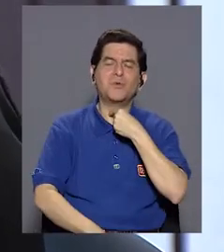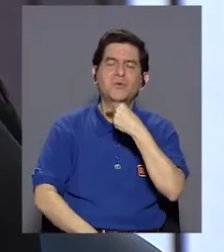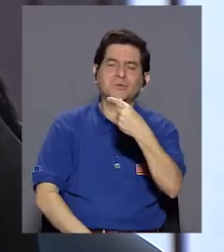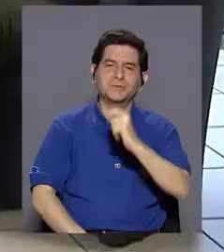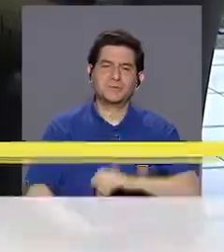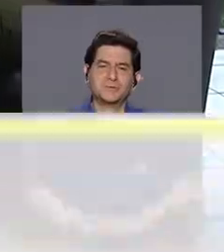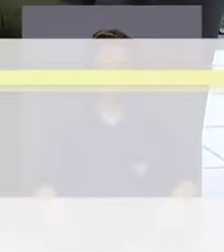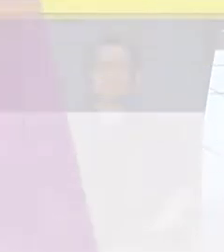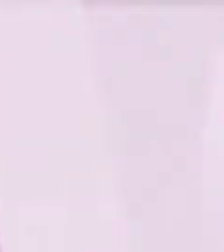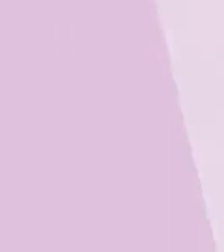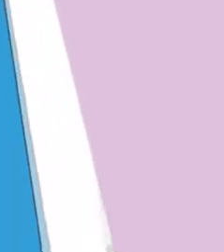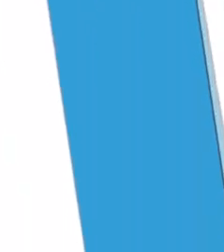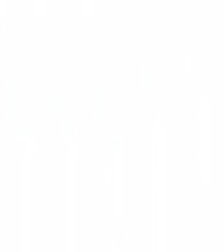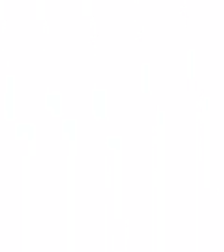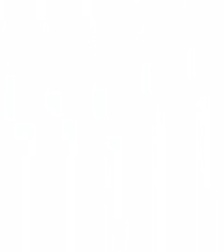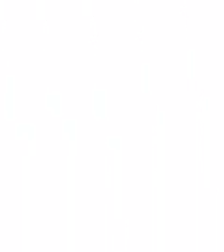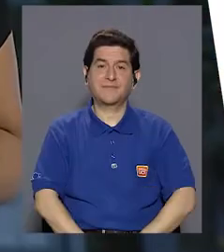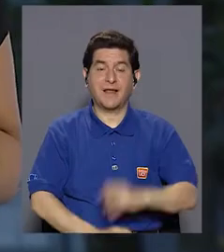placer.